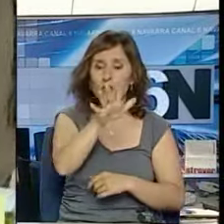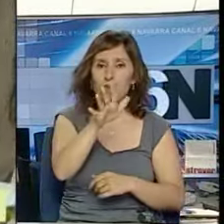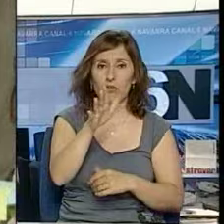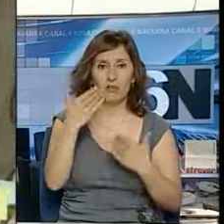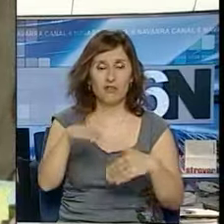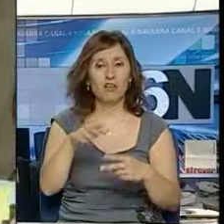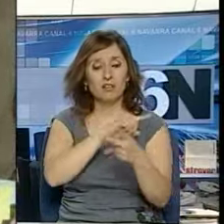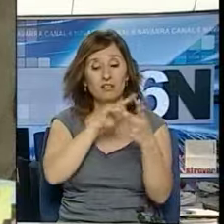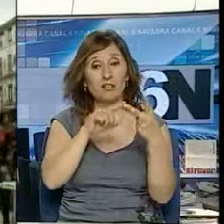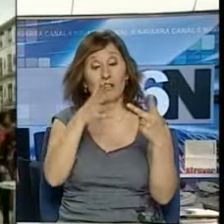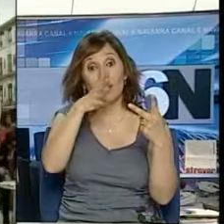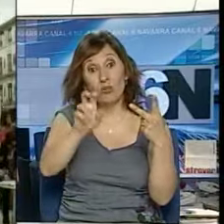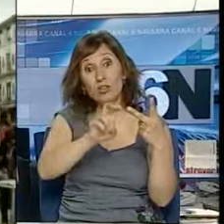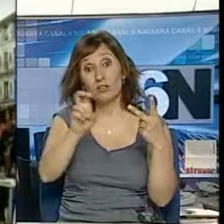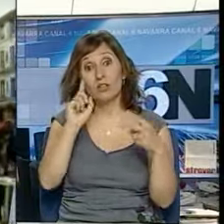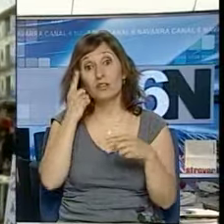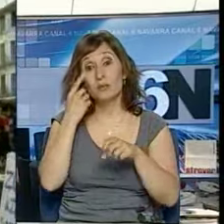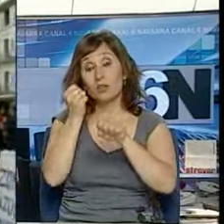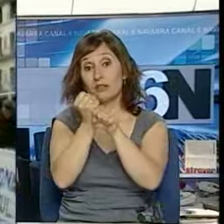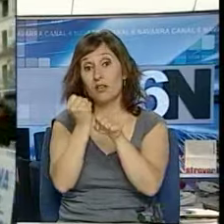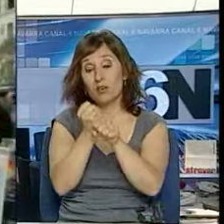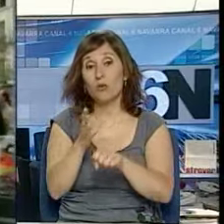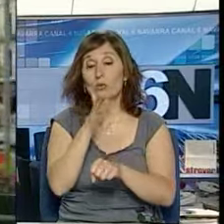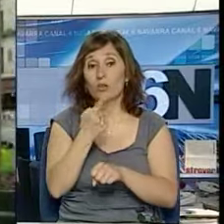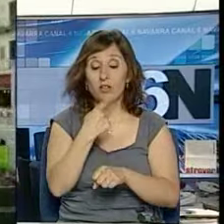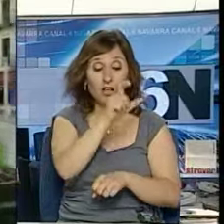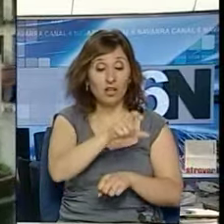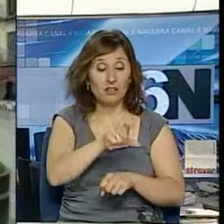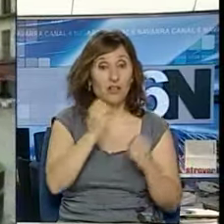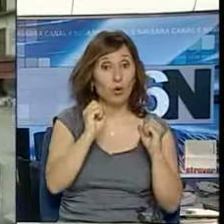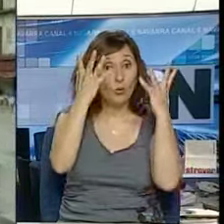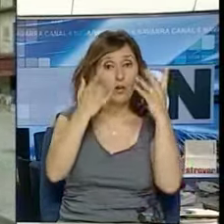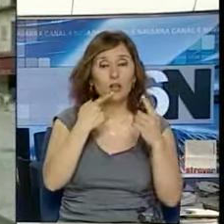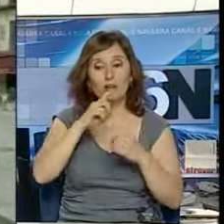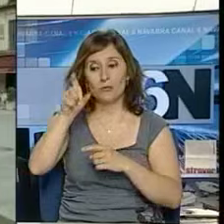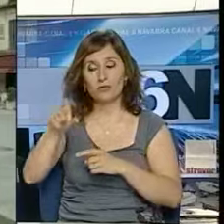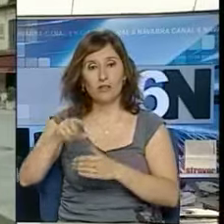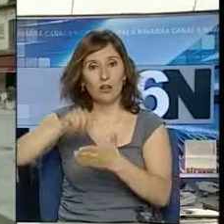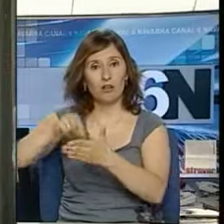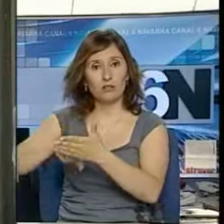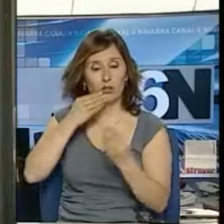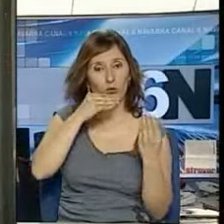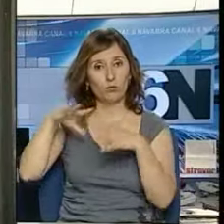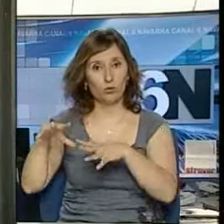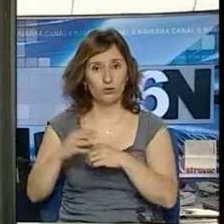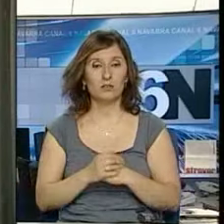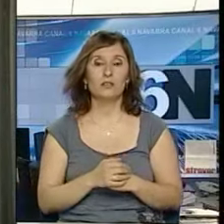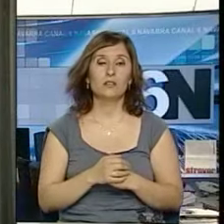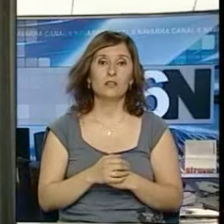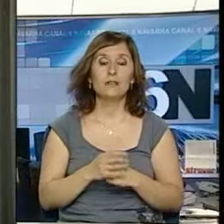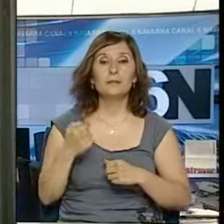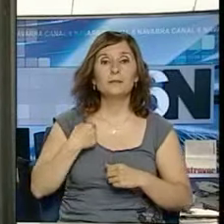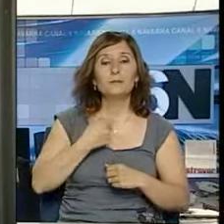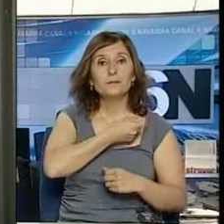presentado otra denuncia en la Inspección de Trabajo por sustituir a trabajadores en huelga. Hemos puesto una denuncia a la Policía Foral por la